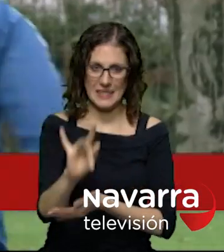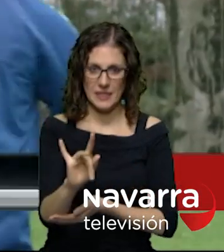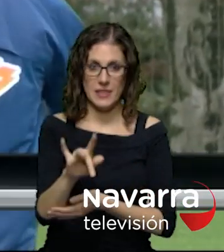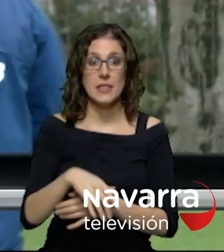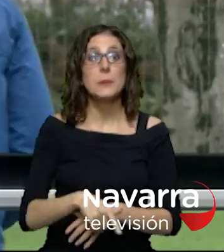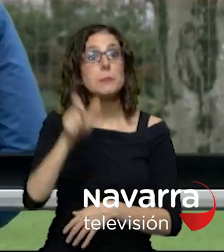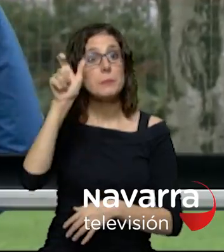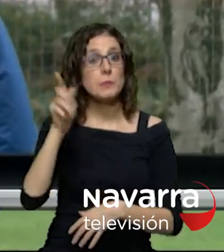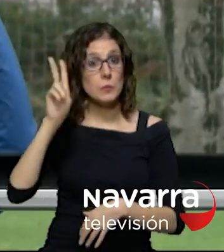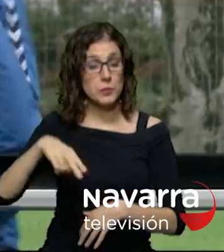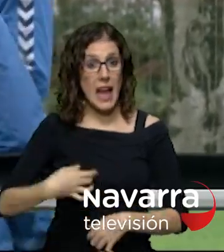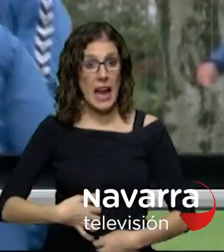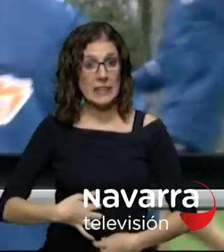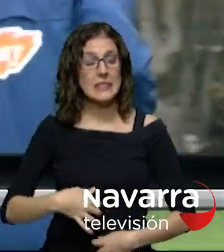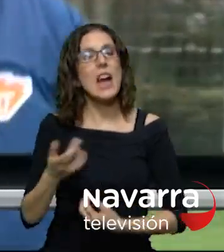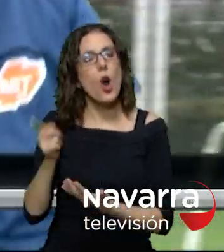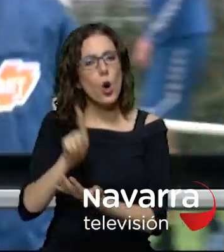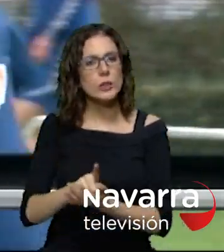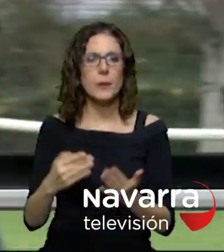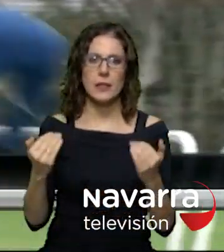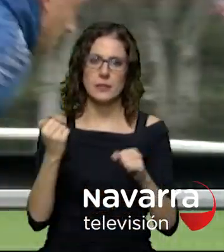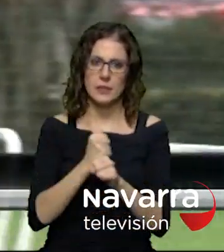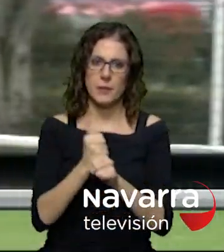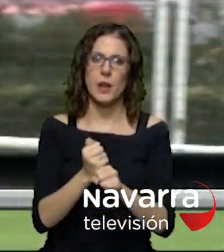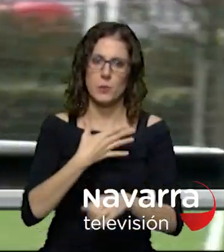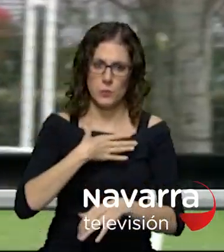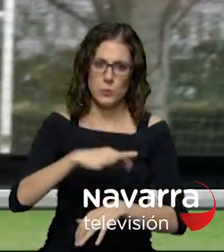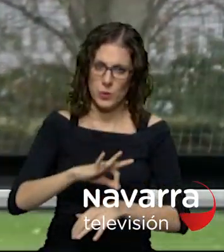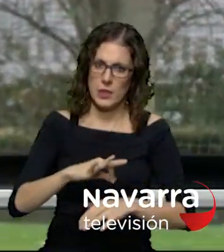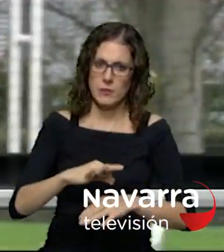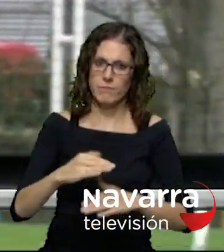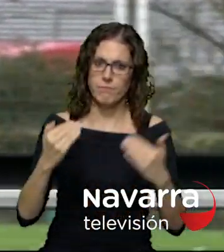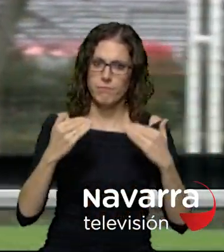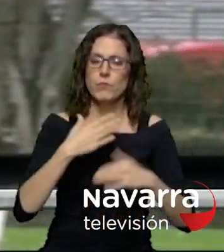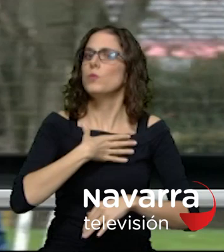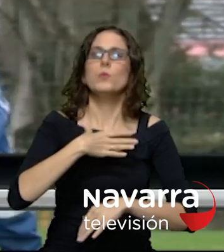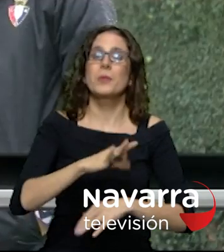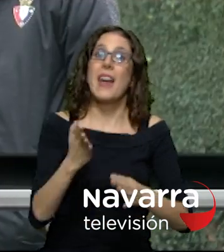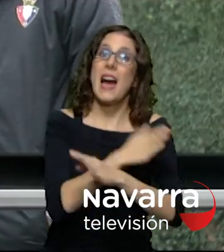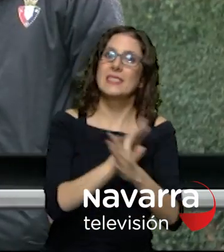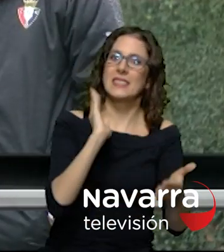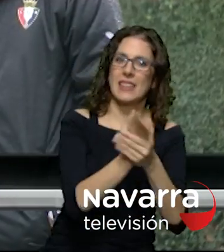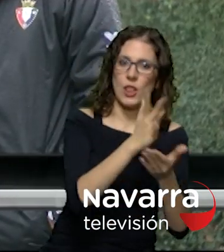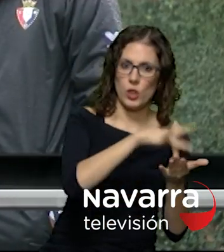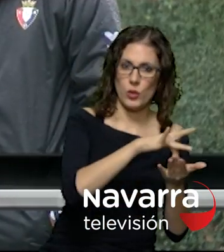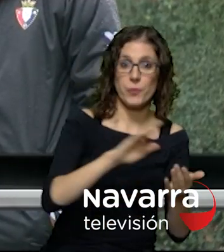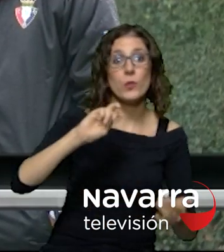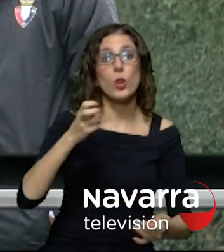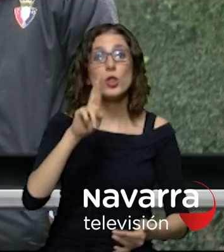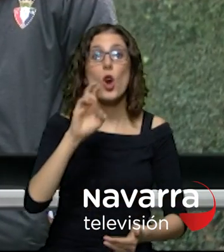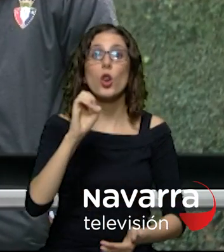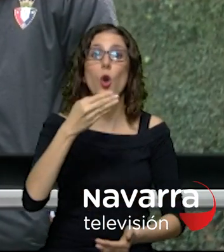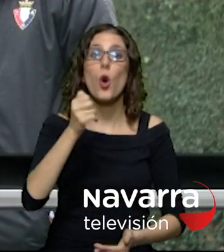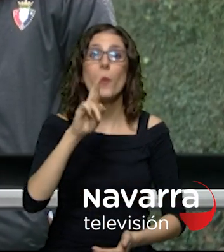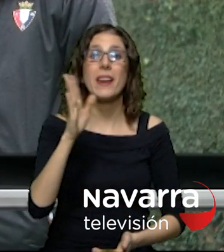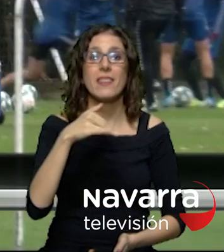argentino retorna al equipo tras la sanción robert ibáñez ha participado en la primera parte de una suave sesión de entrenamiento pero con más de un mes